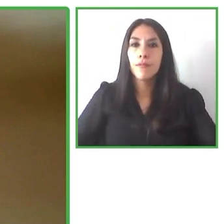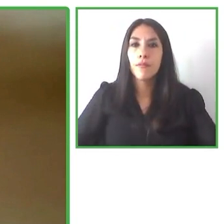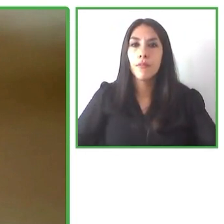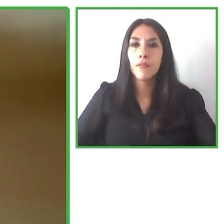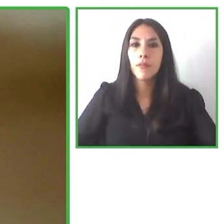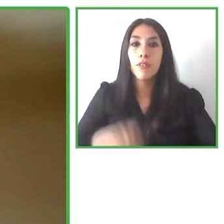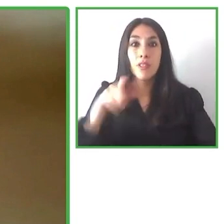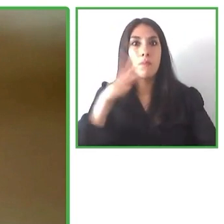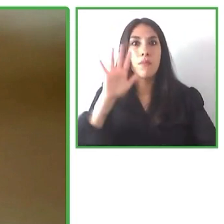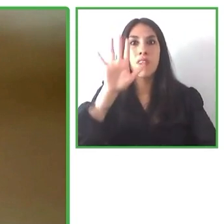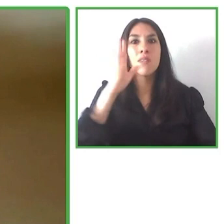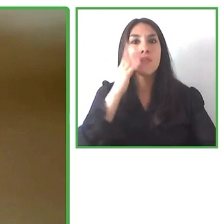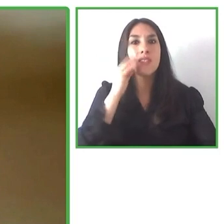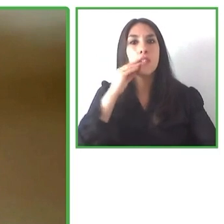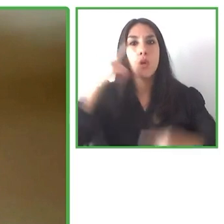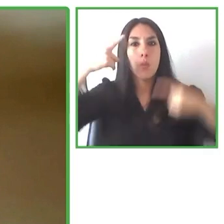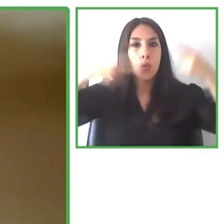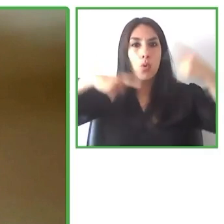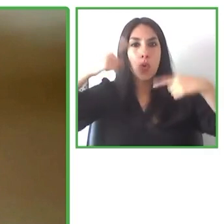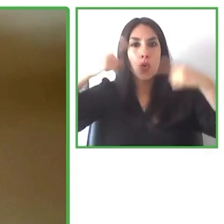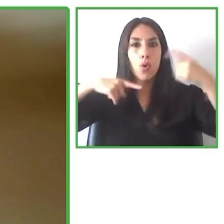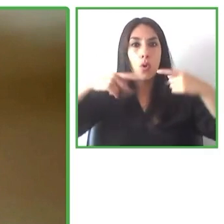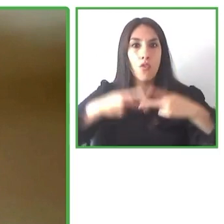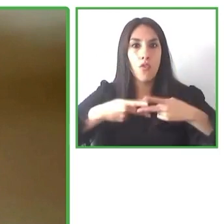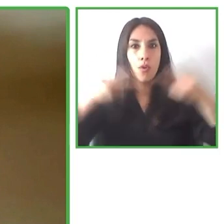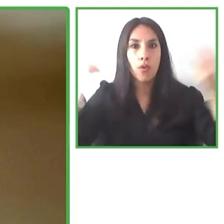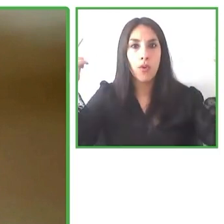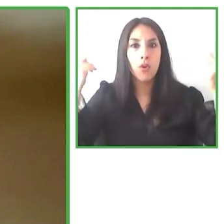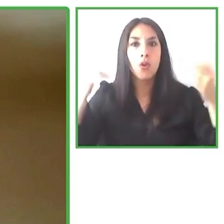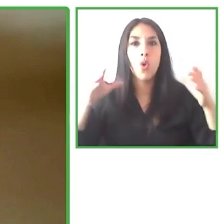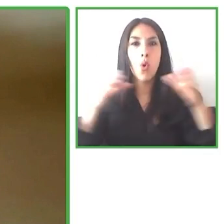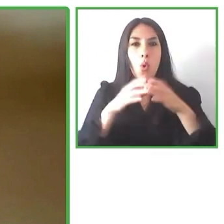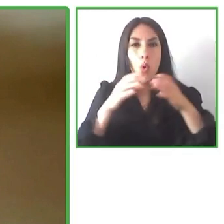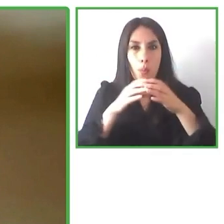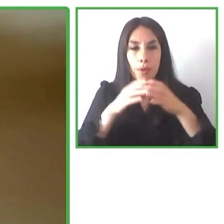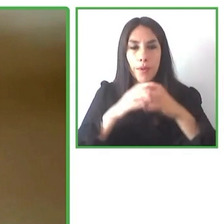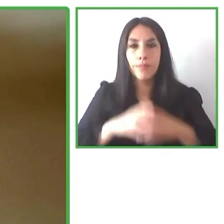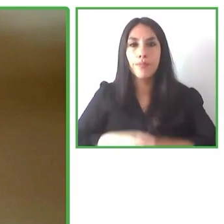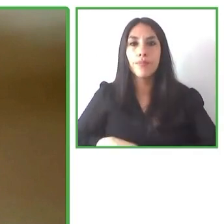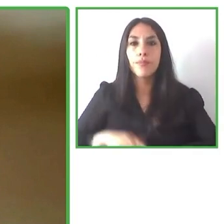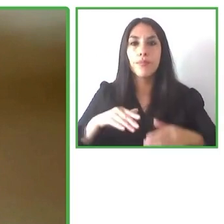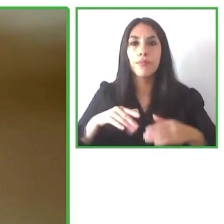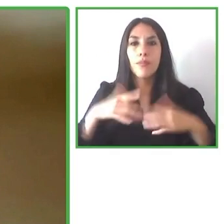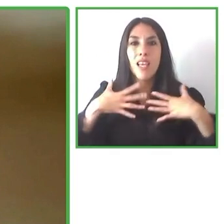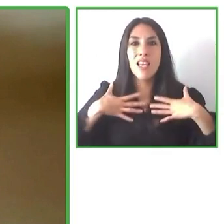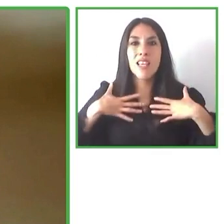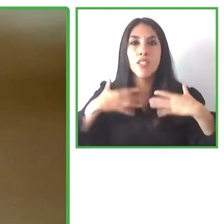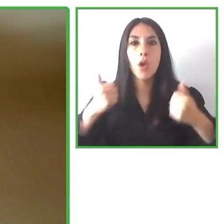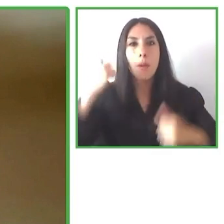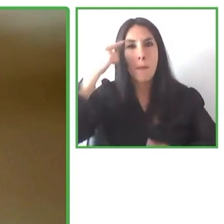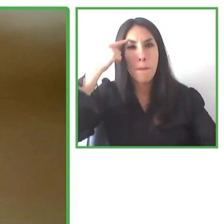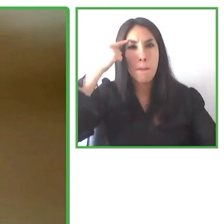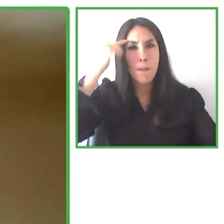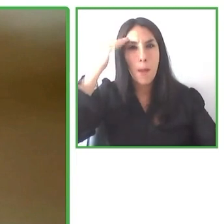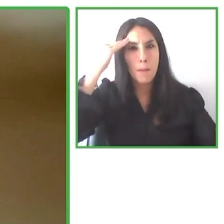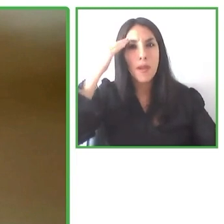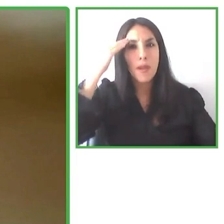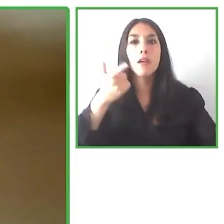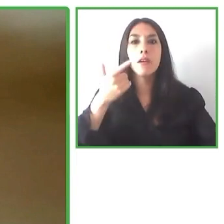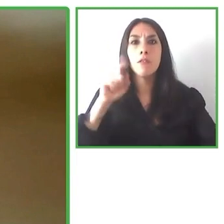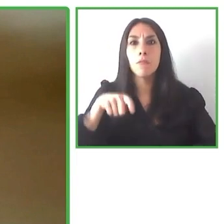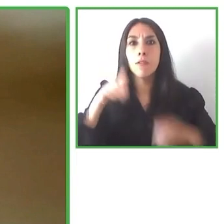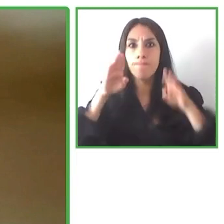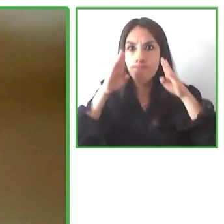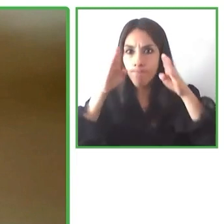Social y Comunitario, Salud Mental y Gestión de Instituciones Vinculadas al Arte y la Cultura, reconocida cuatro veces como una de las 100